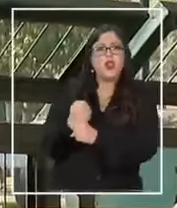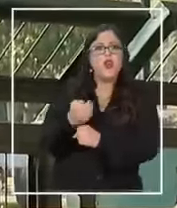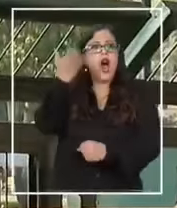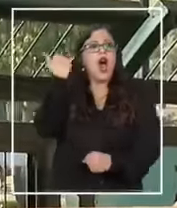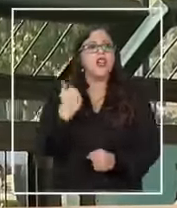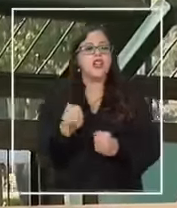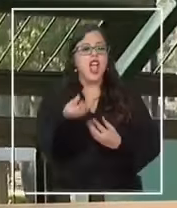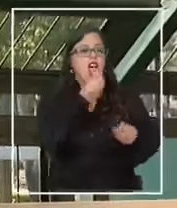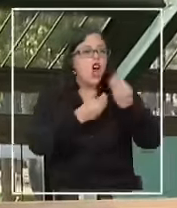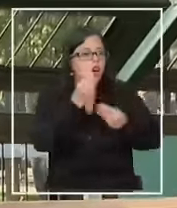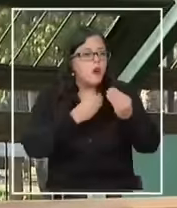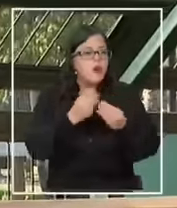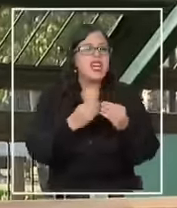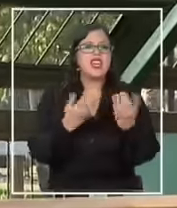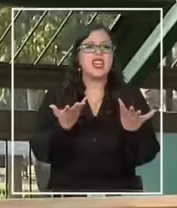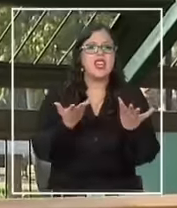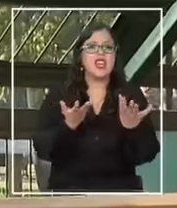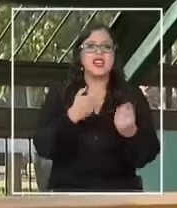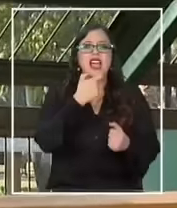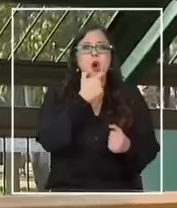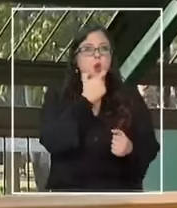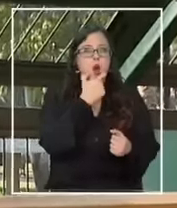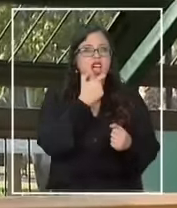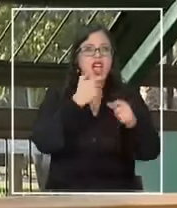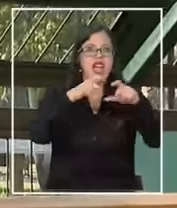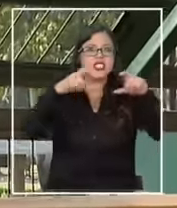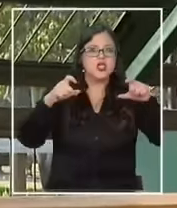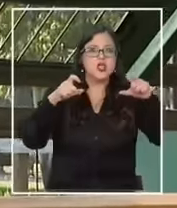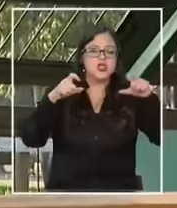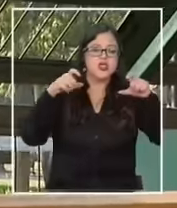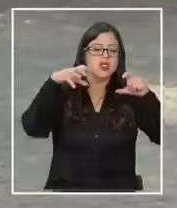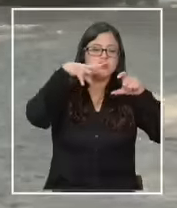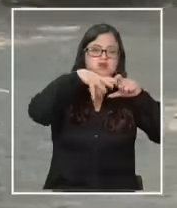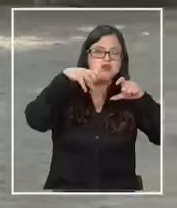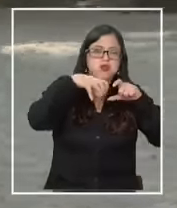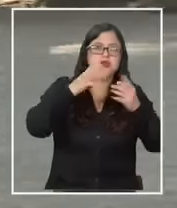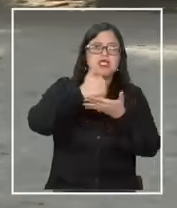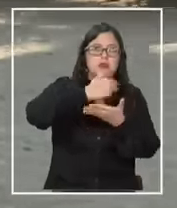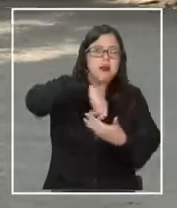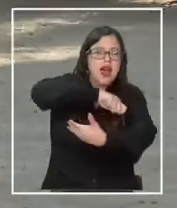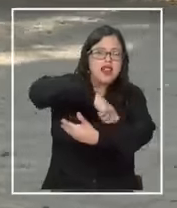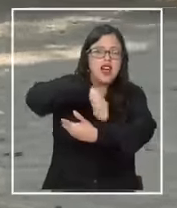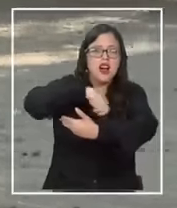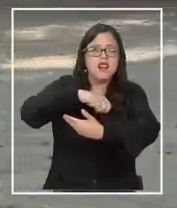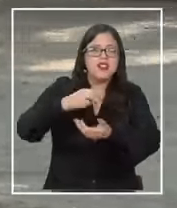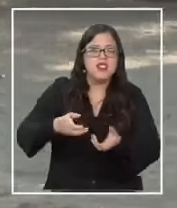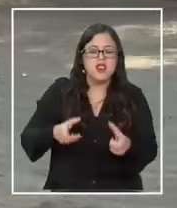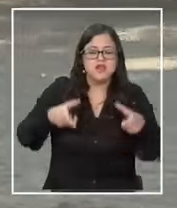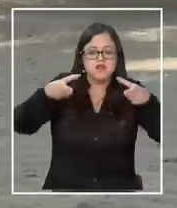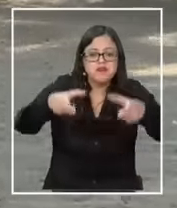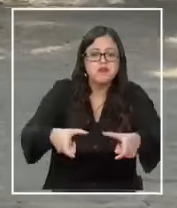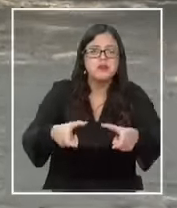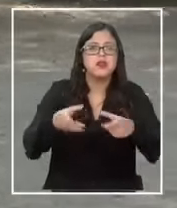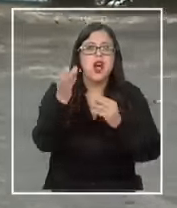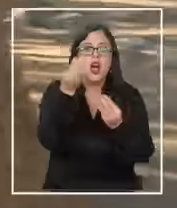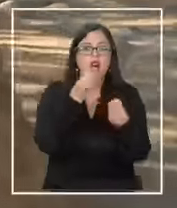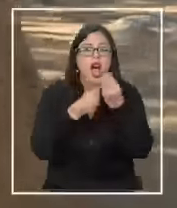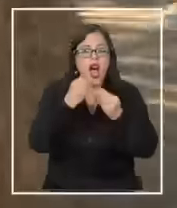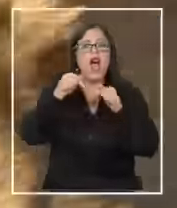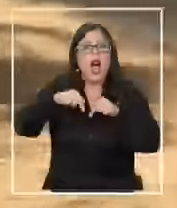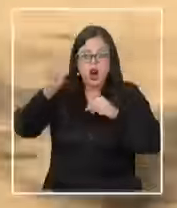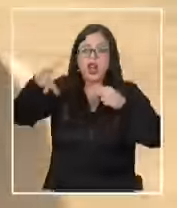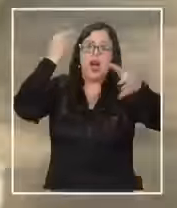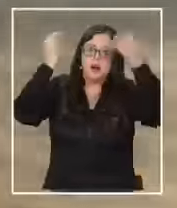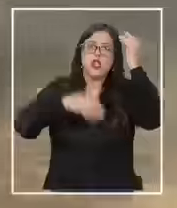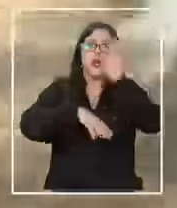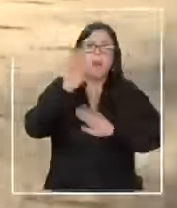la casa que los huesos que se yo todas esas cosas y nada pues ahora uno también ha ido aprendiendo más sobre los perros sobre los